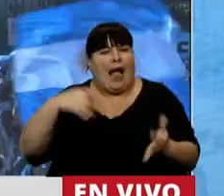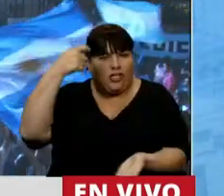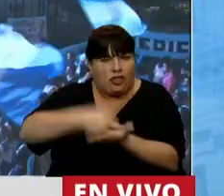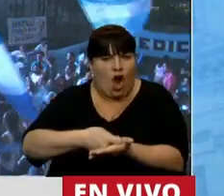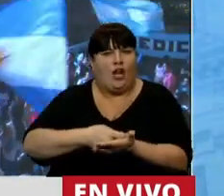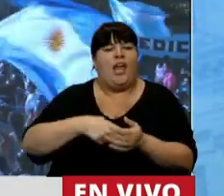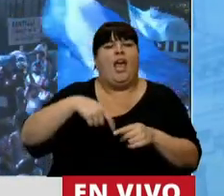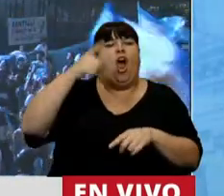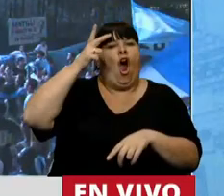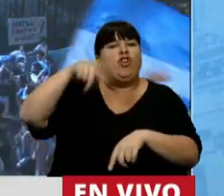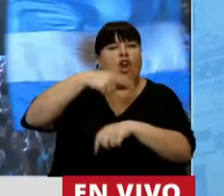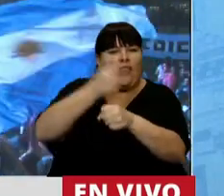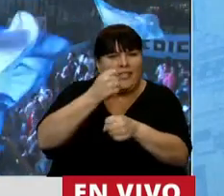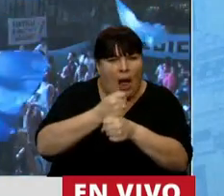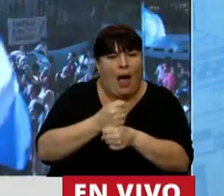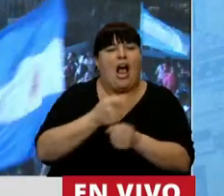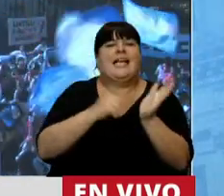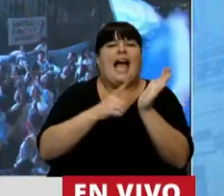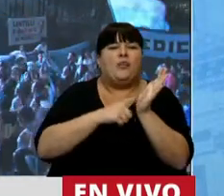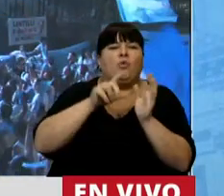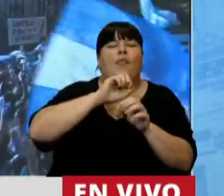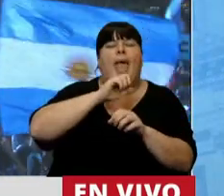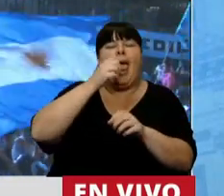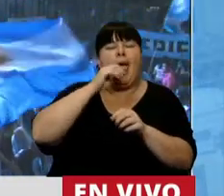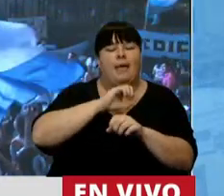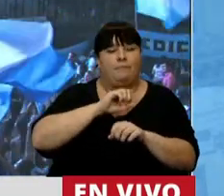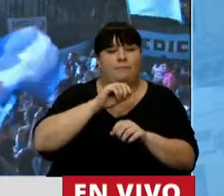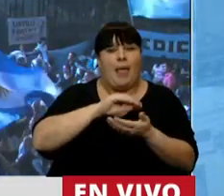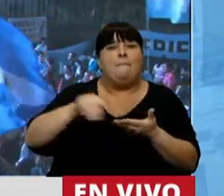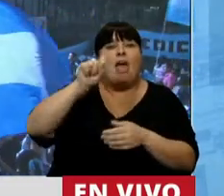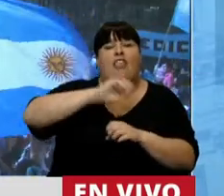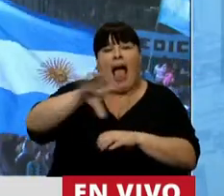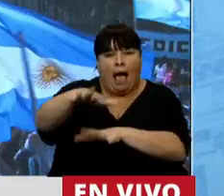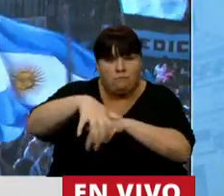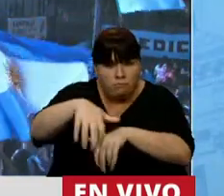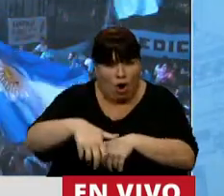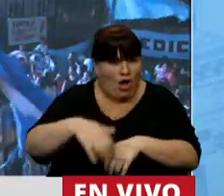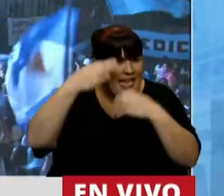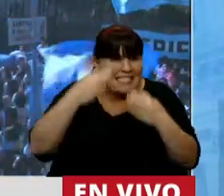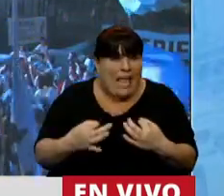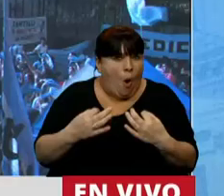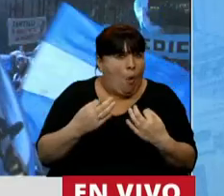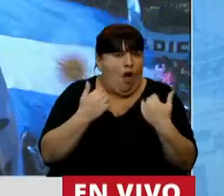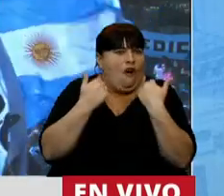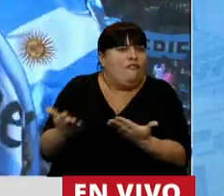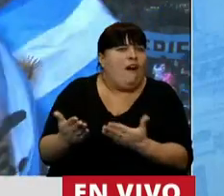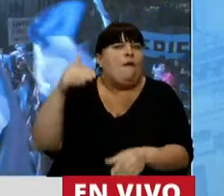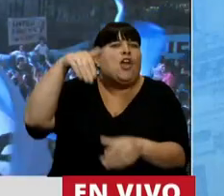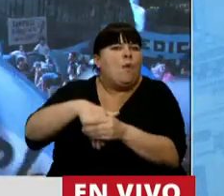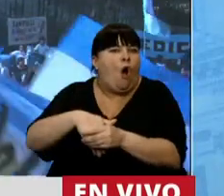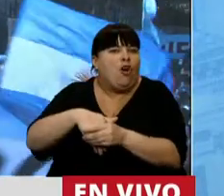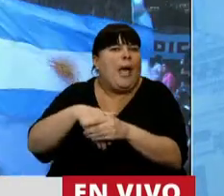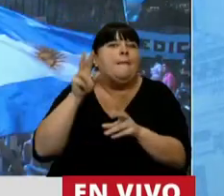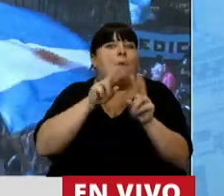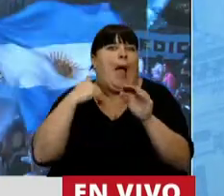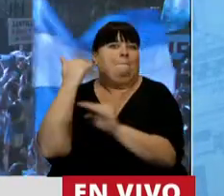pagas, jornadas de 8 horas, estatuto del peón rural, seguramente hubiera estado del lado de los que votaban por